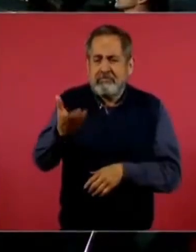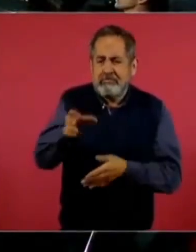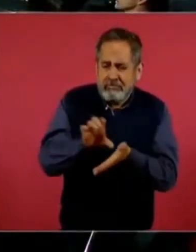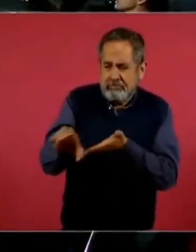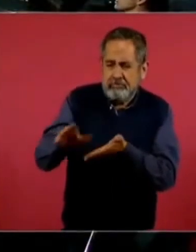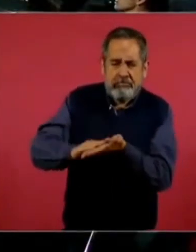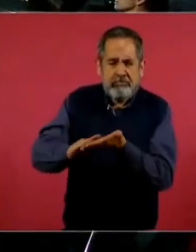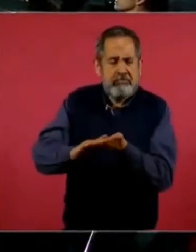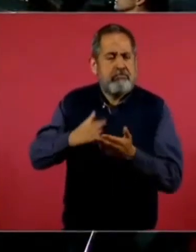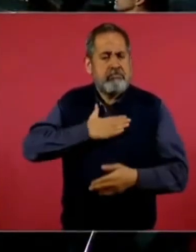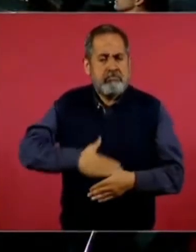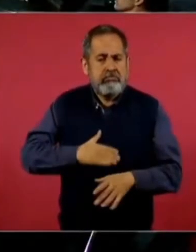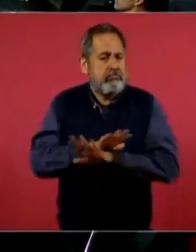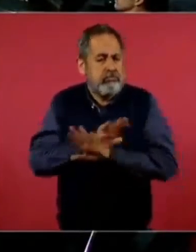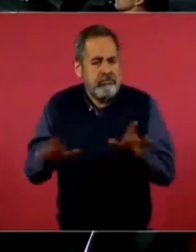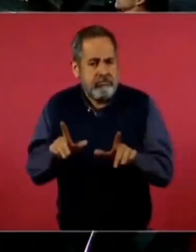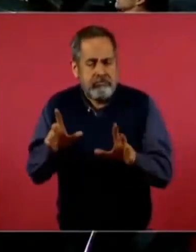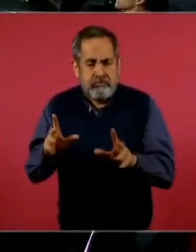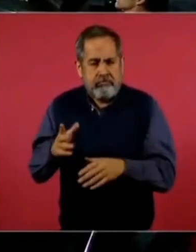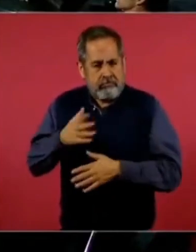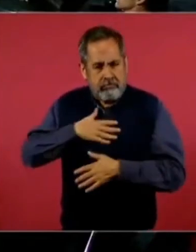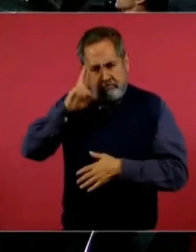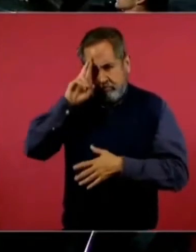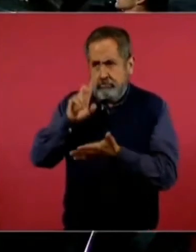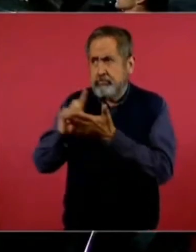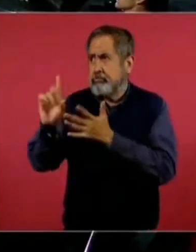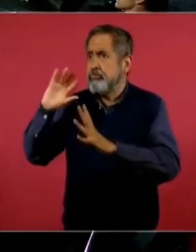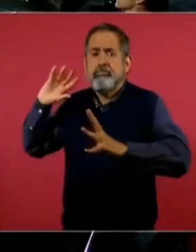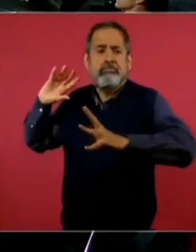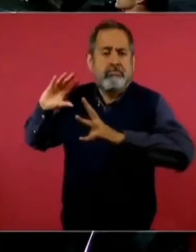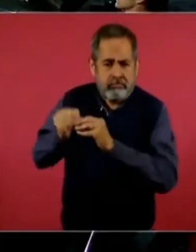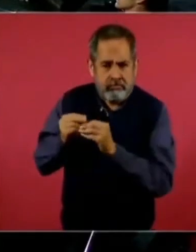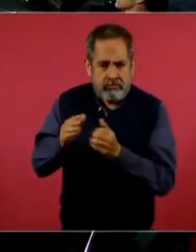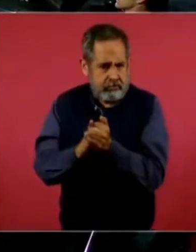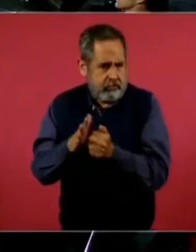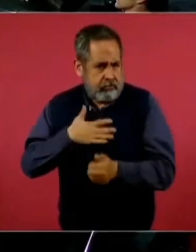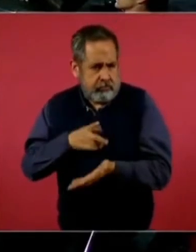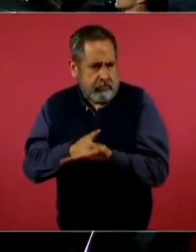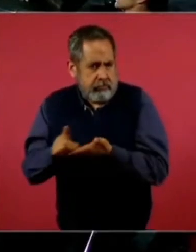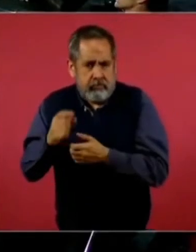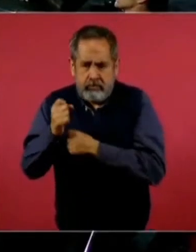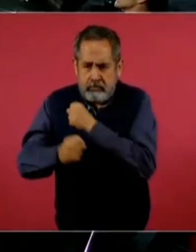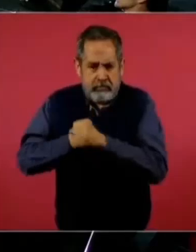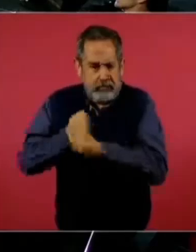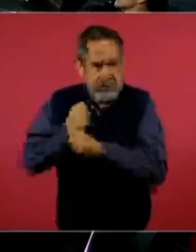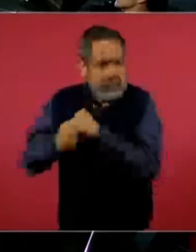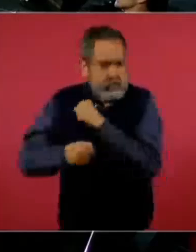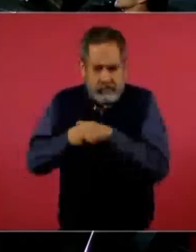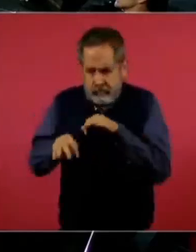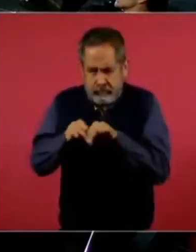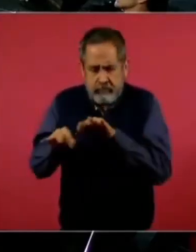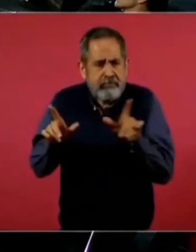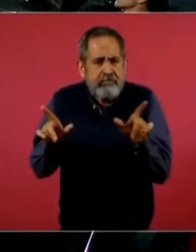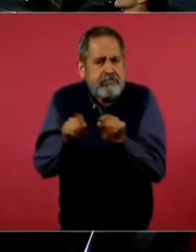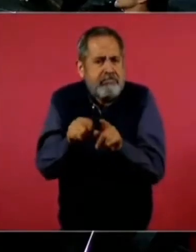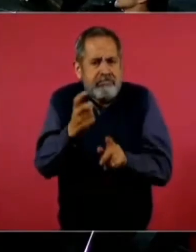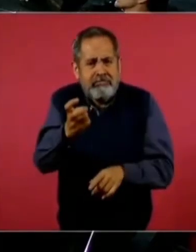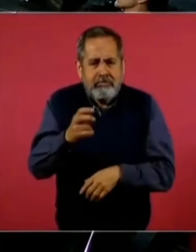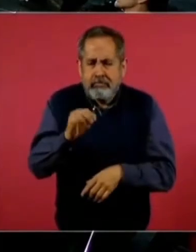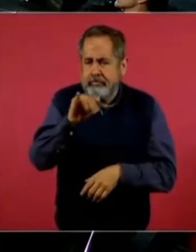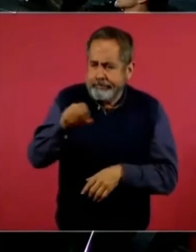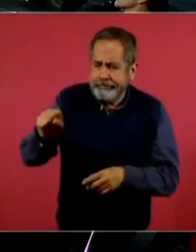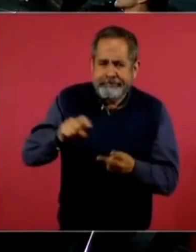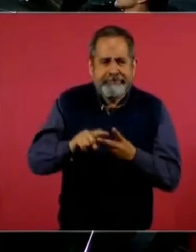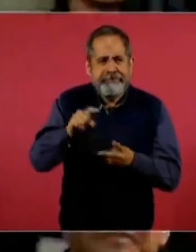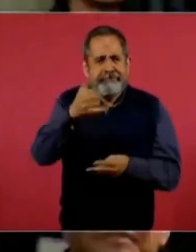correcta y que se nos reconozcan nuestros derechos acumulados de lo que tiene que ver justamente con las prestaciones sociales, el IMSS, el